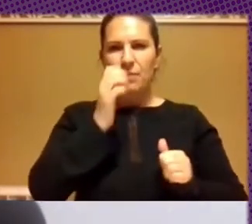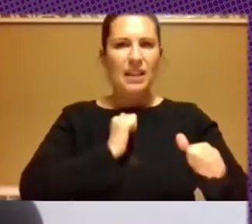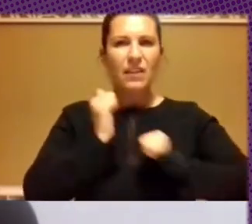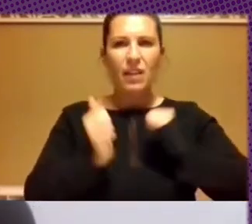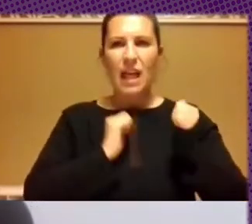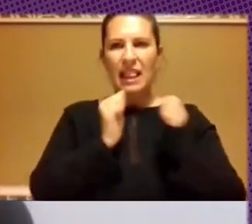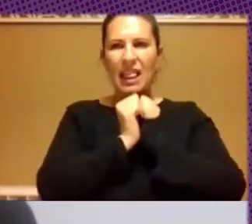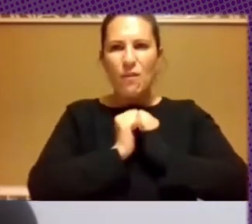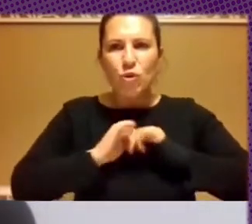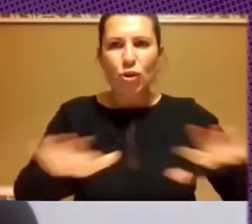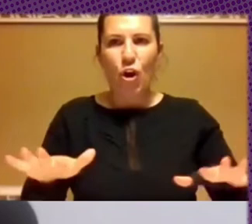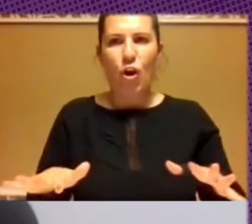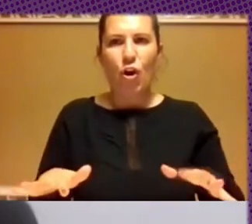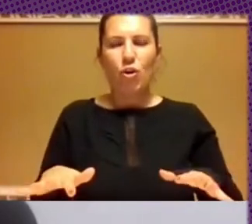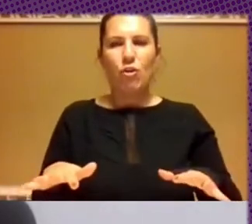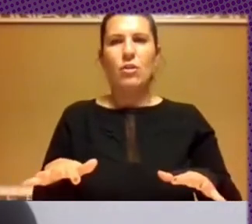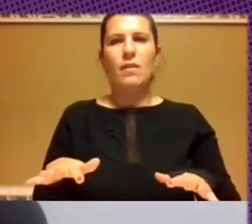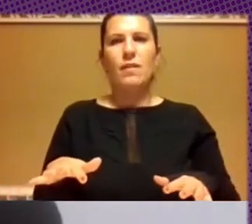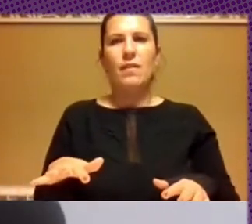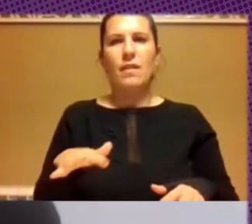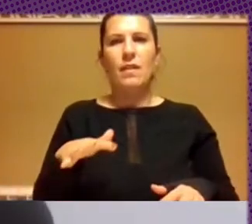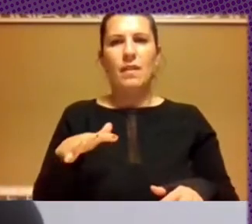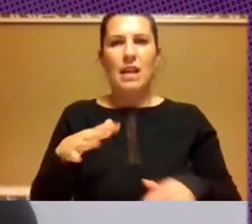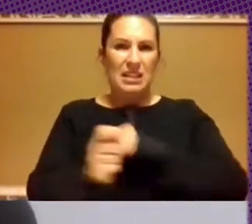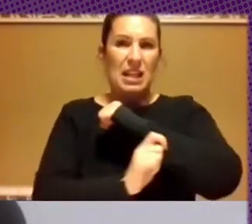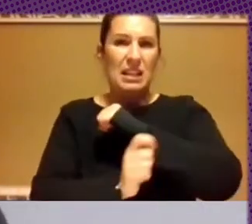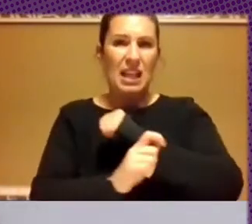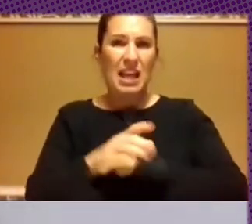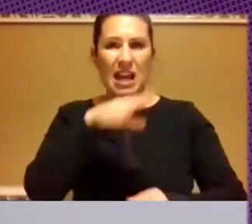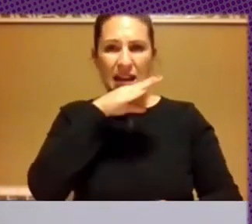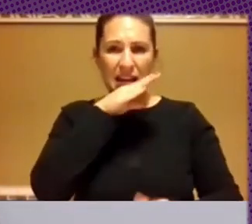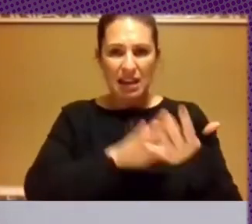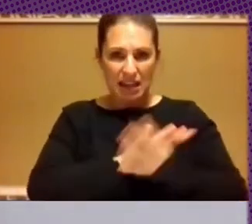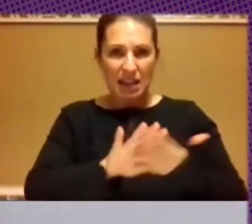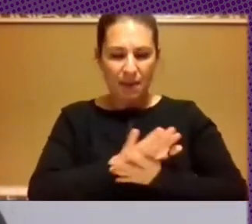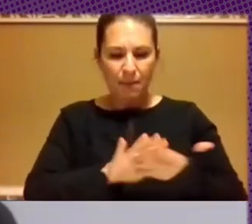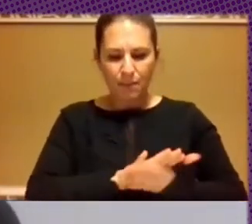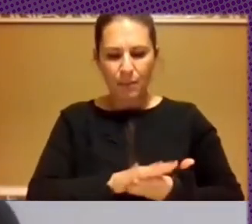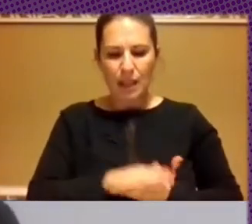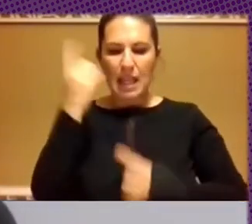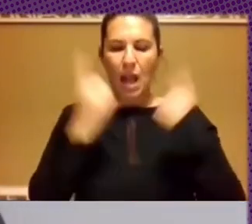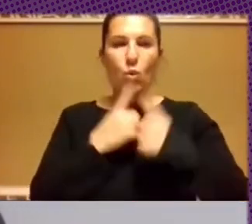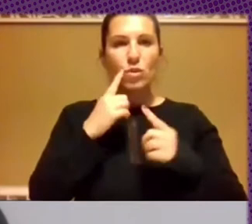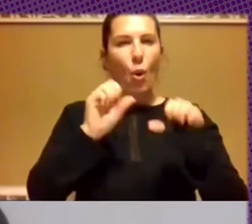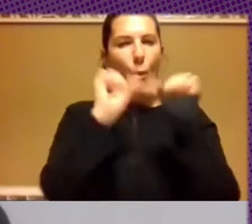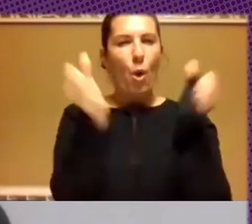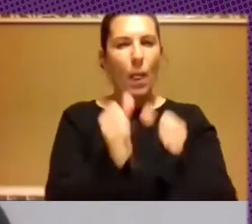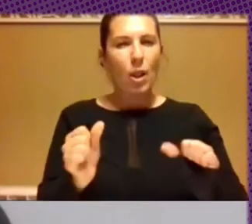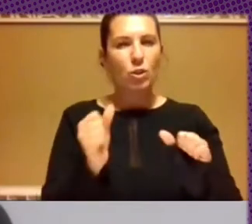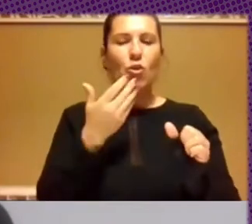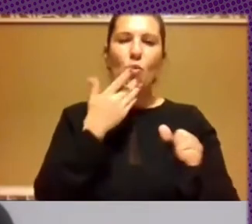digamos, estructurada de difusión normalmente, pues, de estas estrategias que estamos hablando. Y hay ciertos patrones que ya nos va